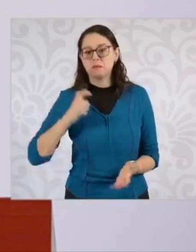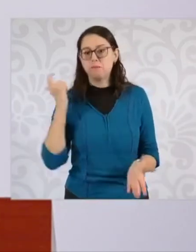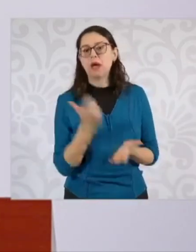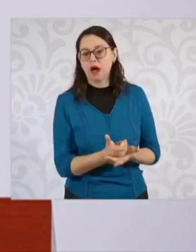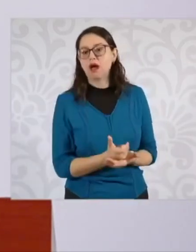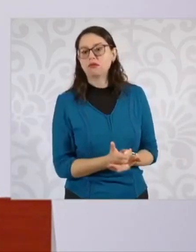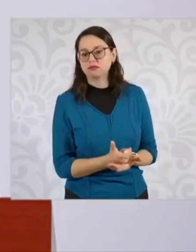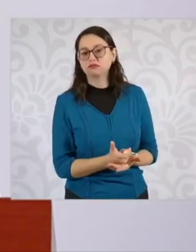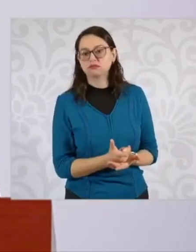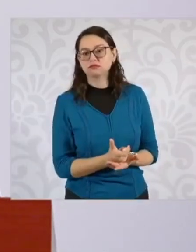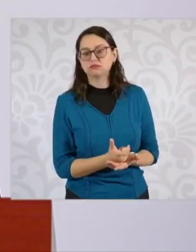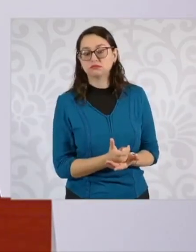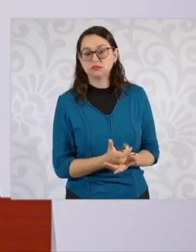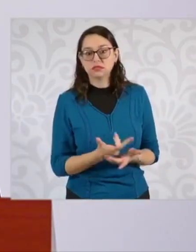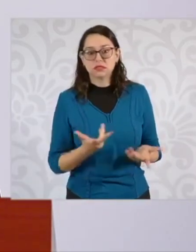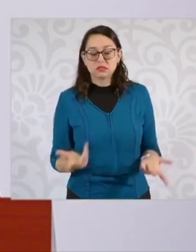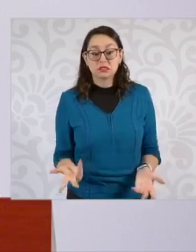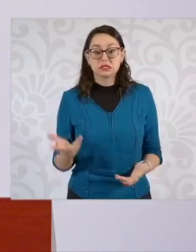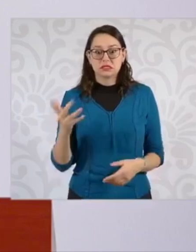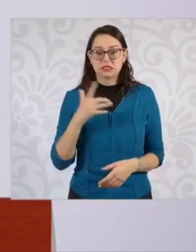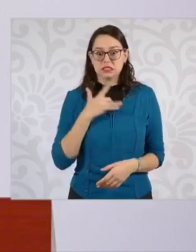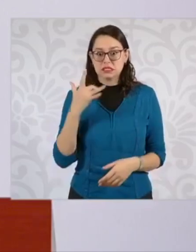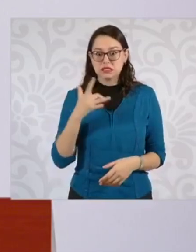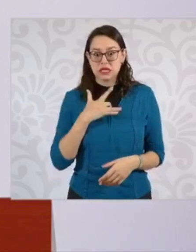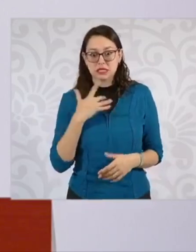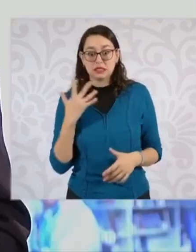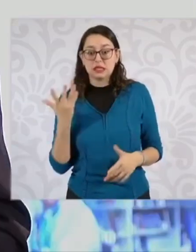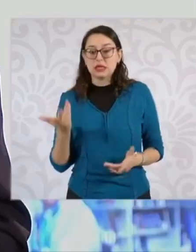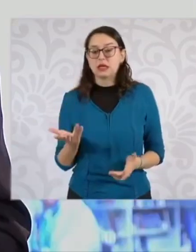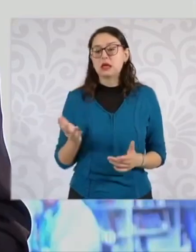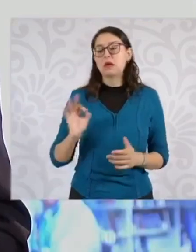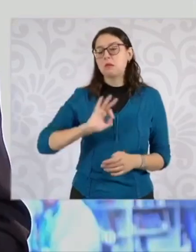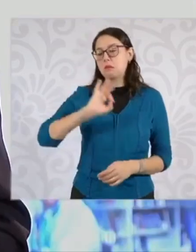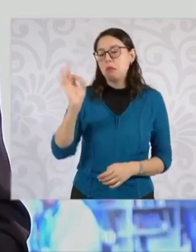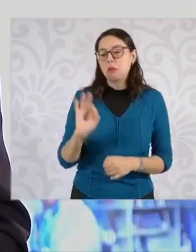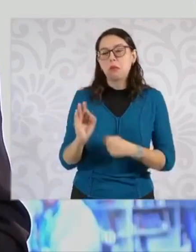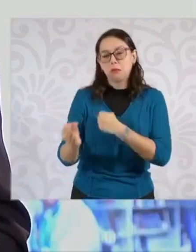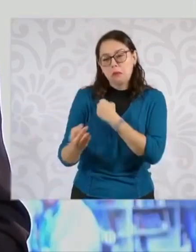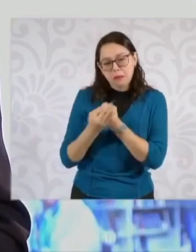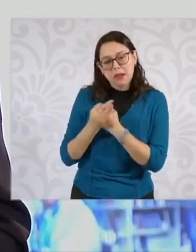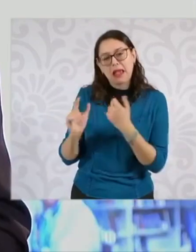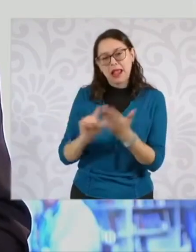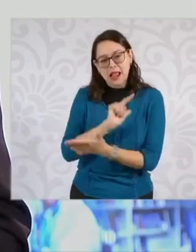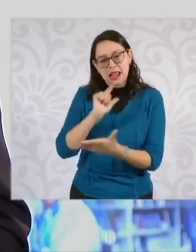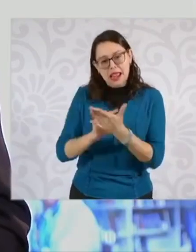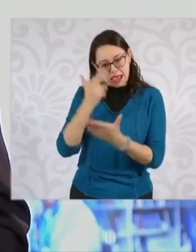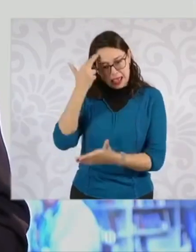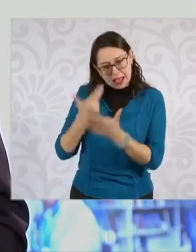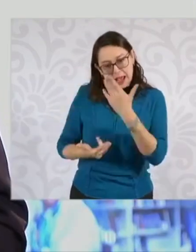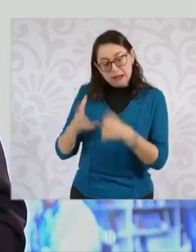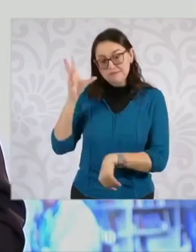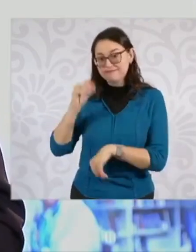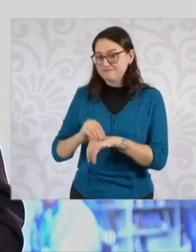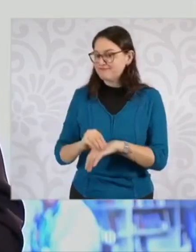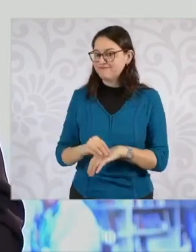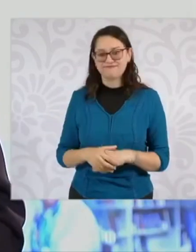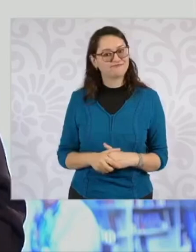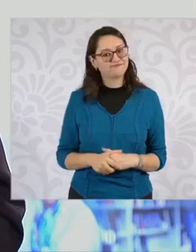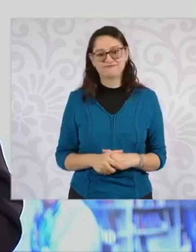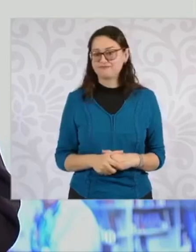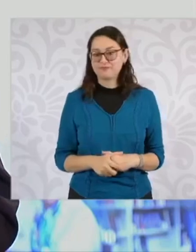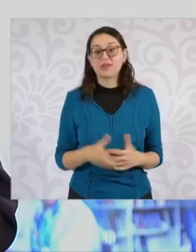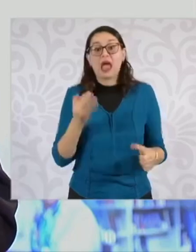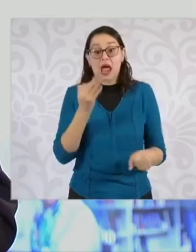una iniciativa para modificar la Ley General de Transparencia. Indicó que los sujetos obligados deberán promover, respetar, proteger y